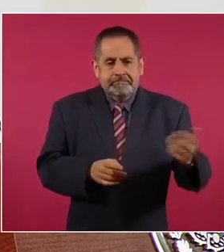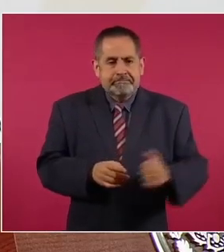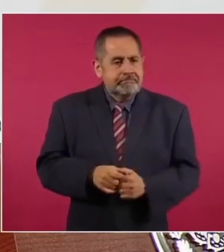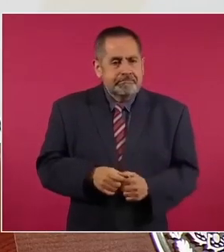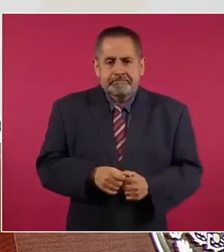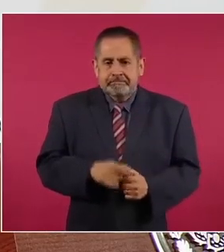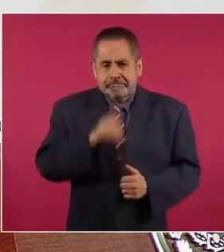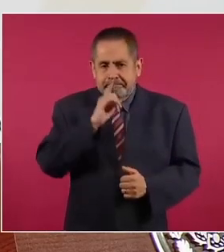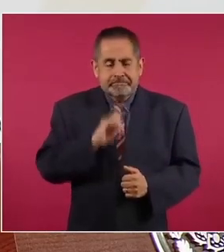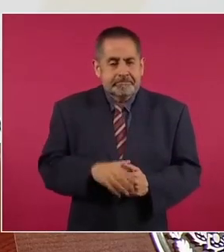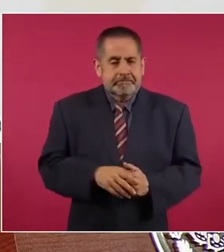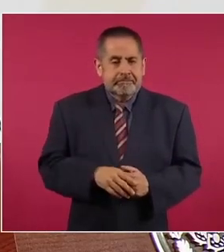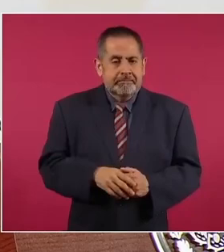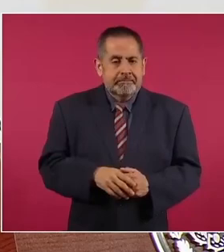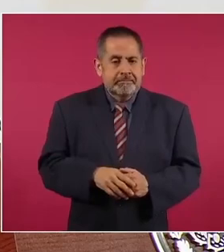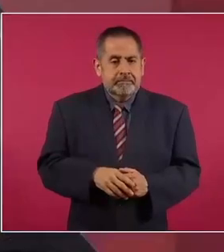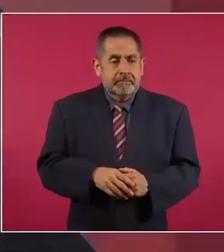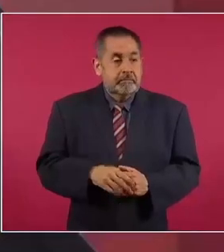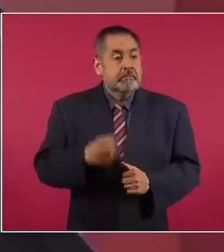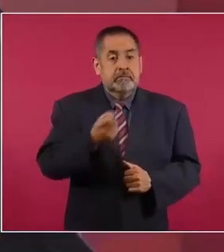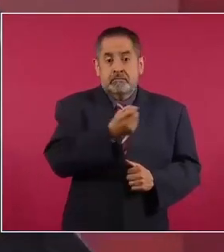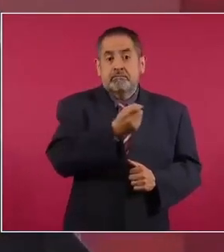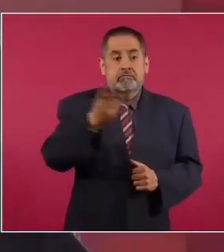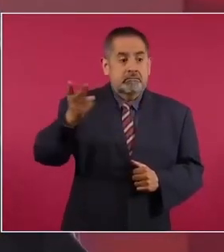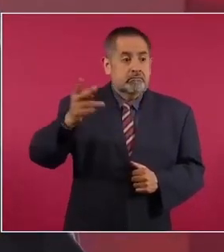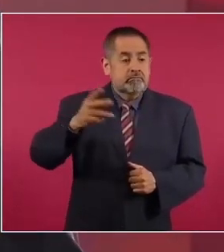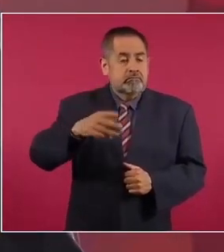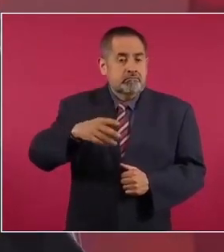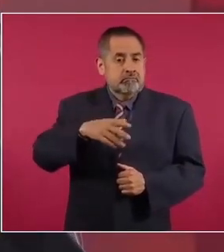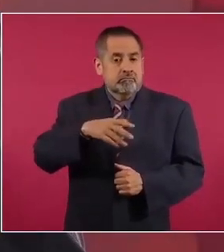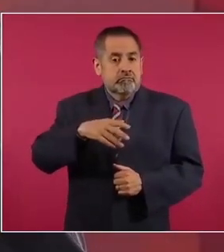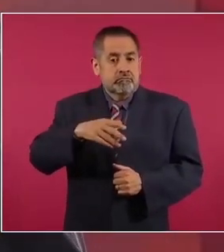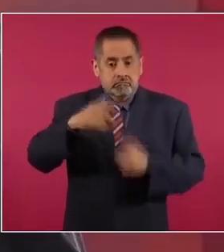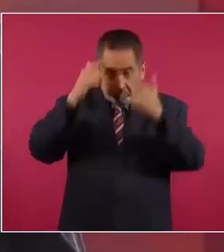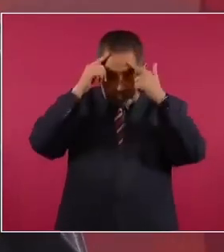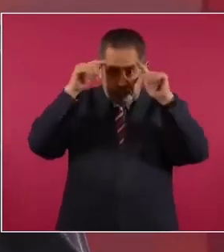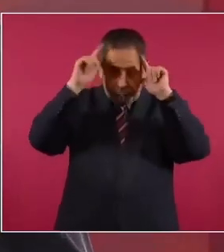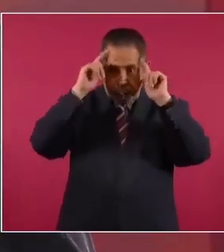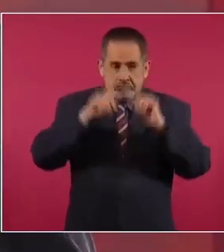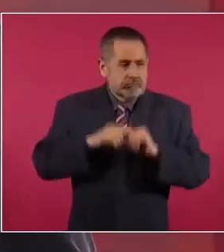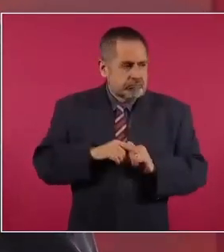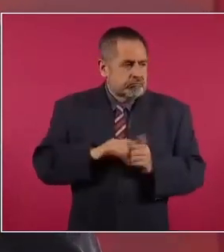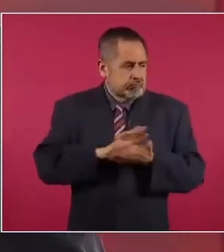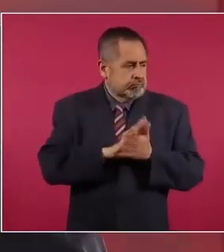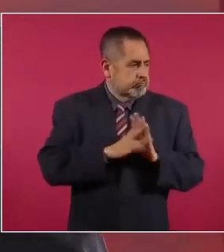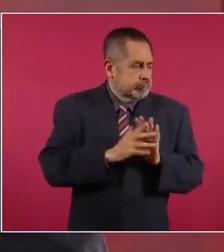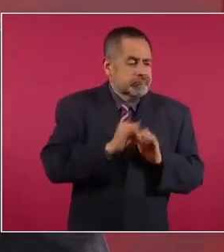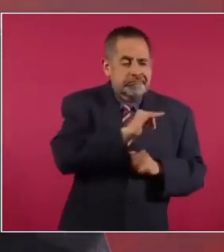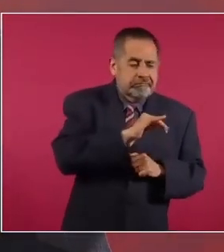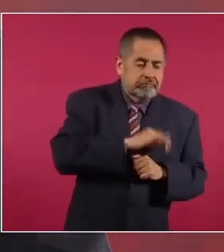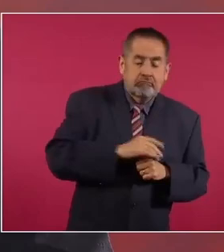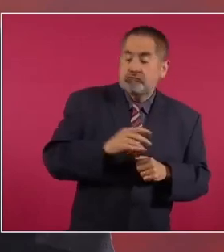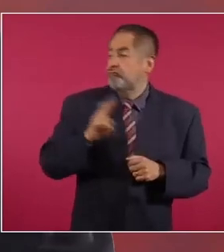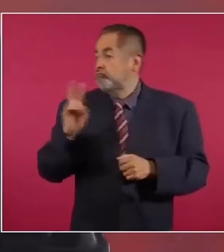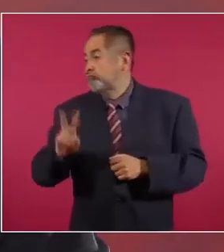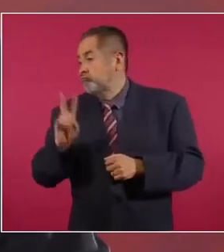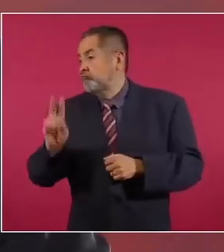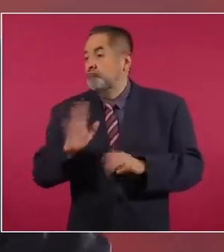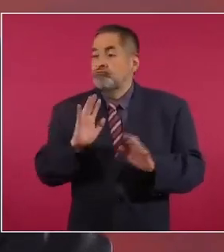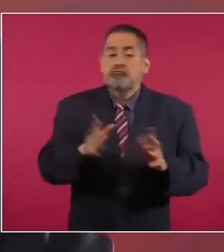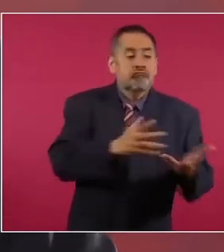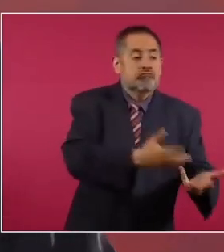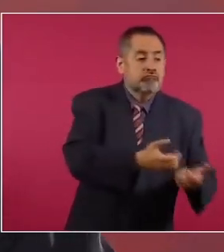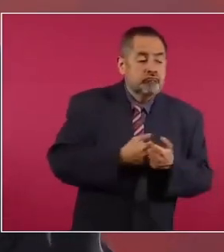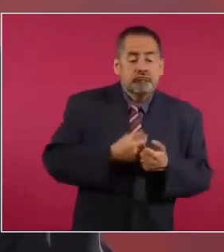se prestaron algunos mandos de la Marina con